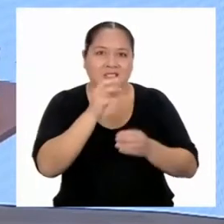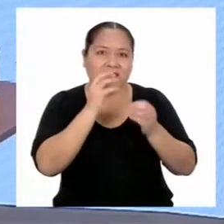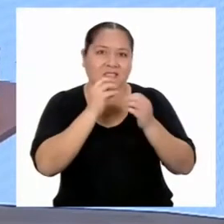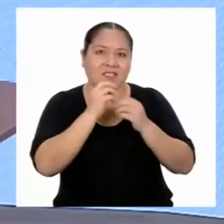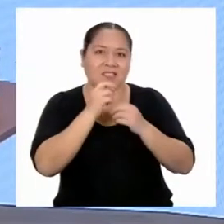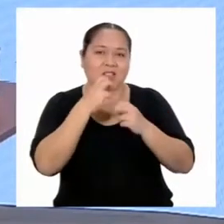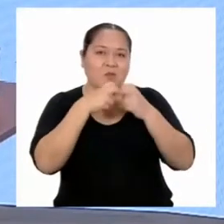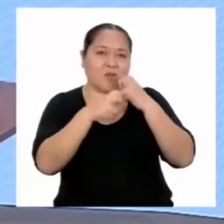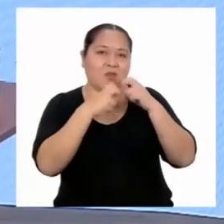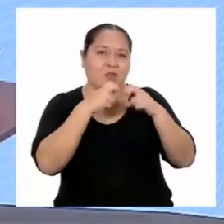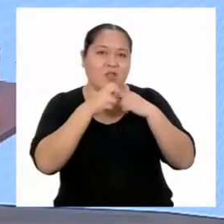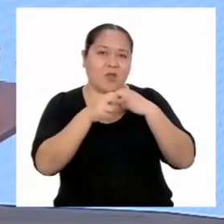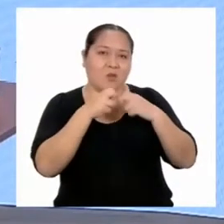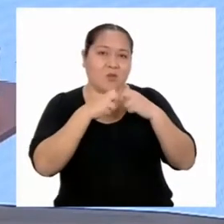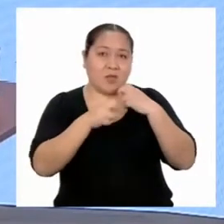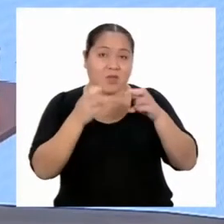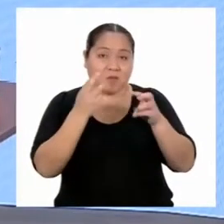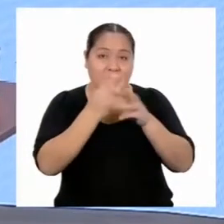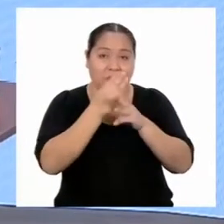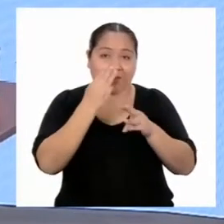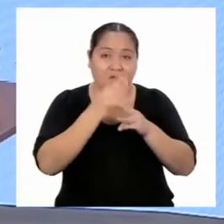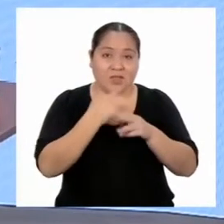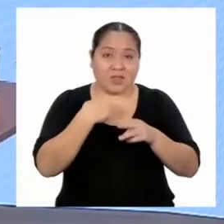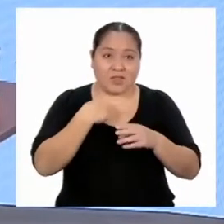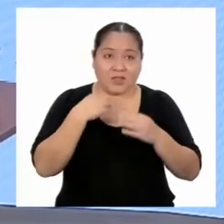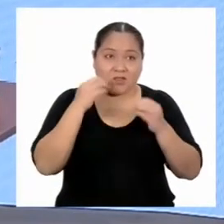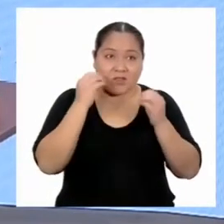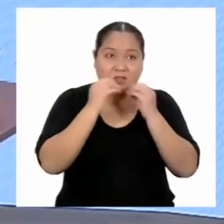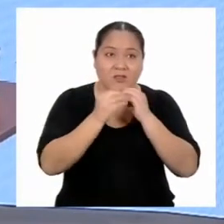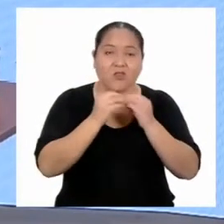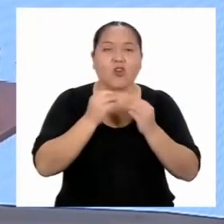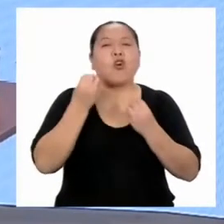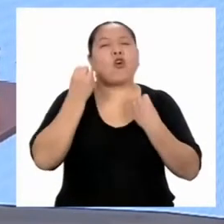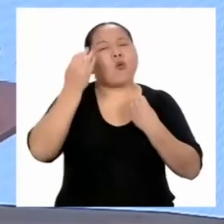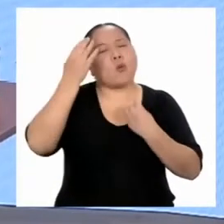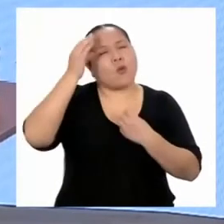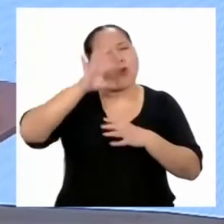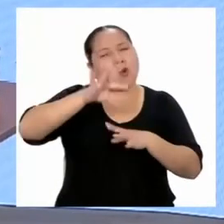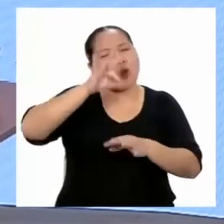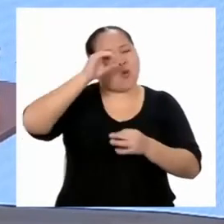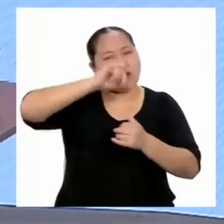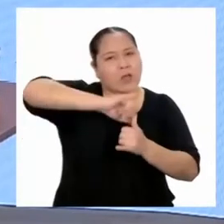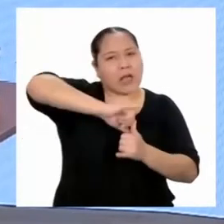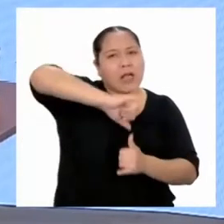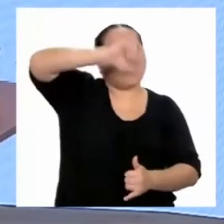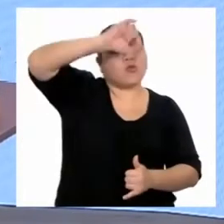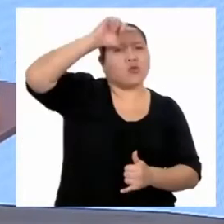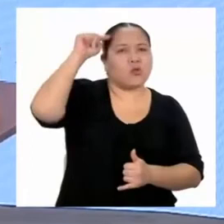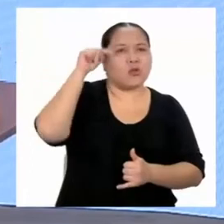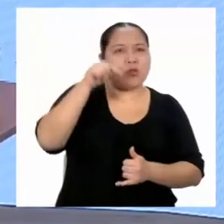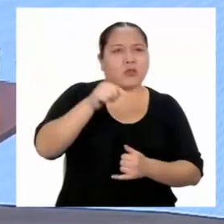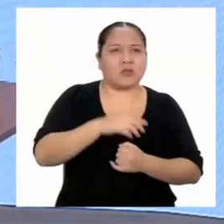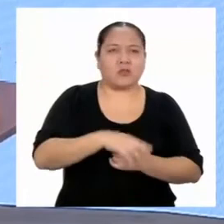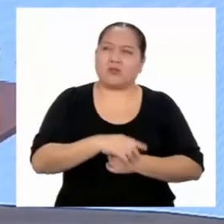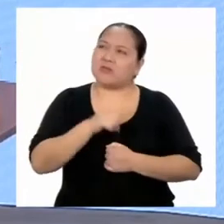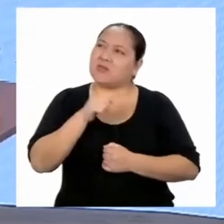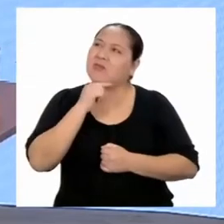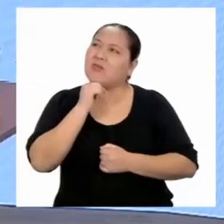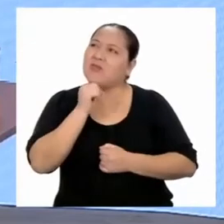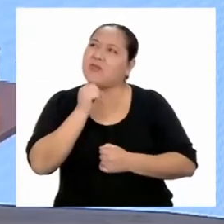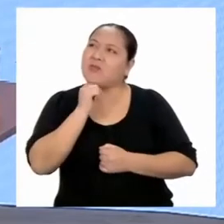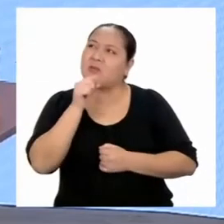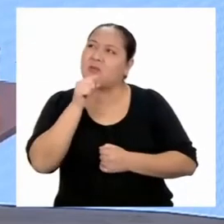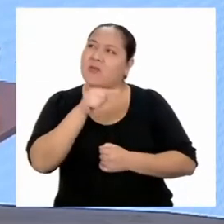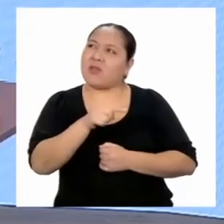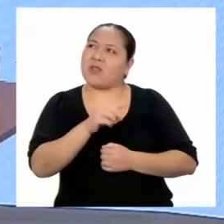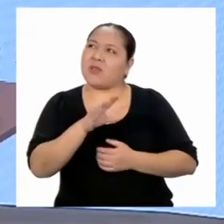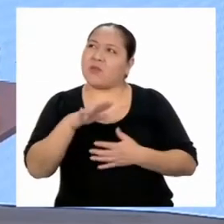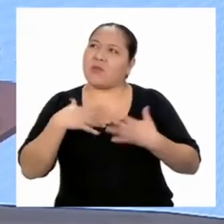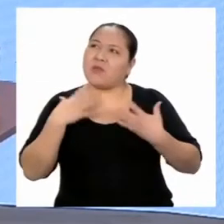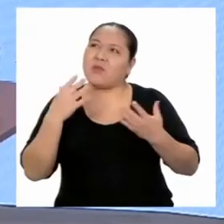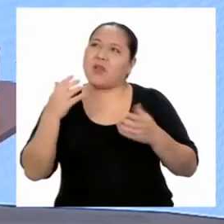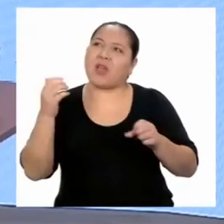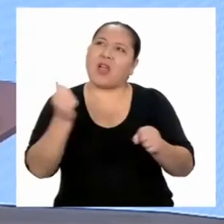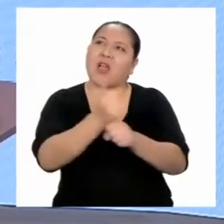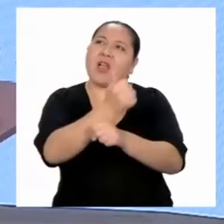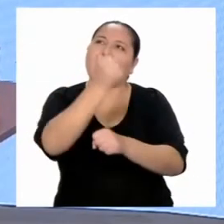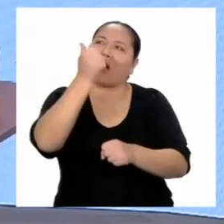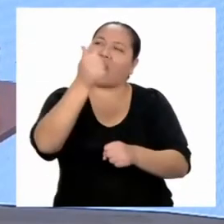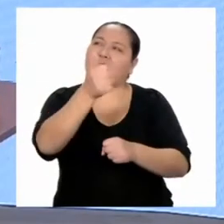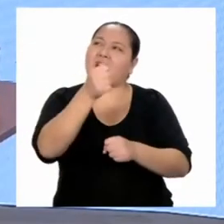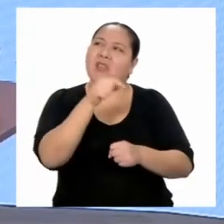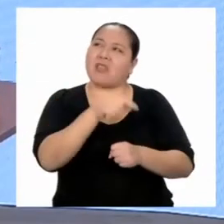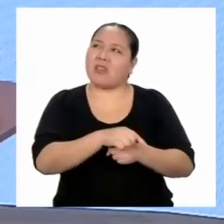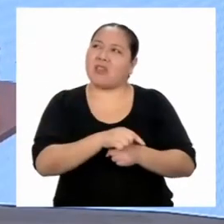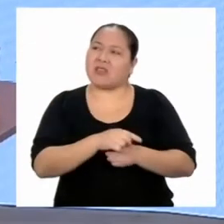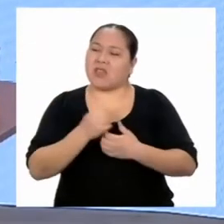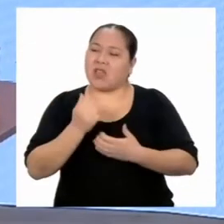matemático que debo resolver. ¿Cómo hallo la altura de ese edificio? Es lo único que me falta para poder ganar el premio y así poder